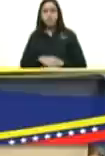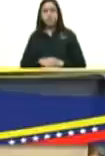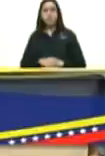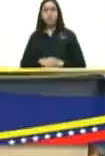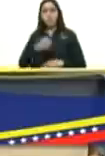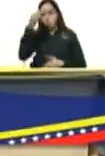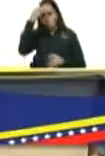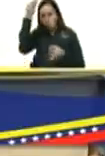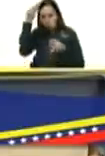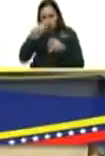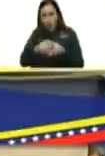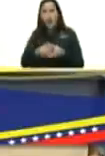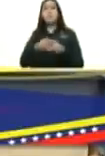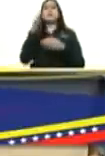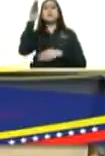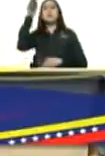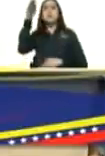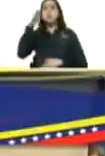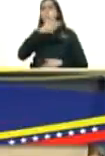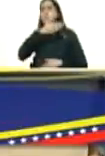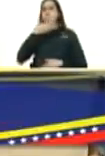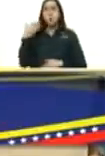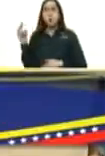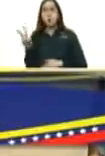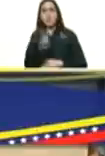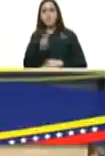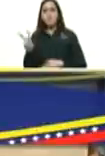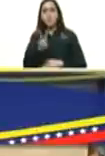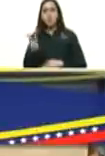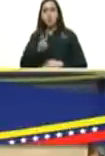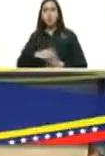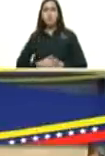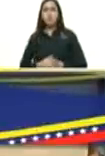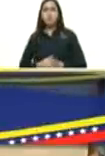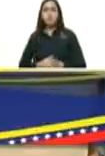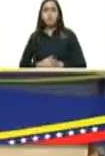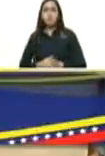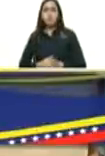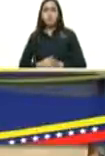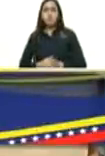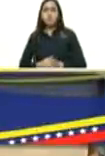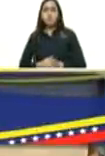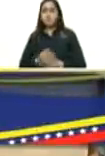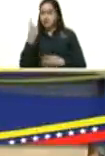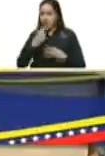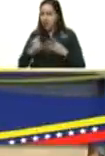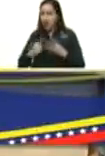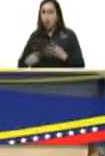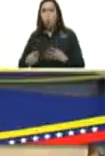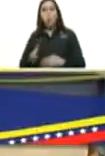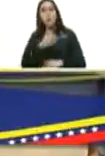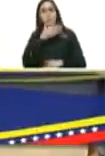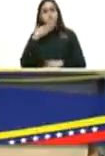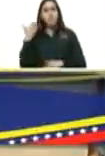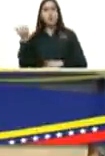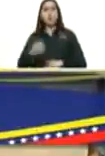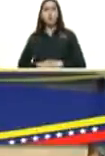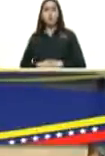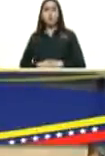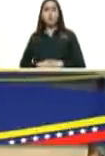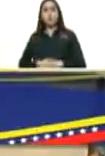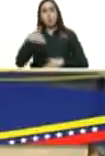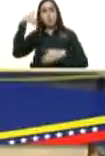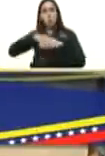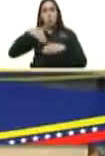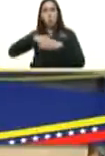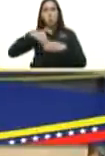fe renovada puesta en el futuro de recuperación de Venezuela de que las cosas van a ser mejor con tu voto